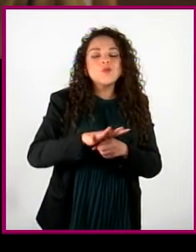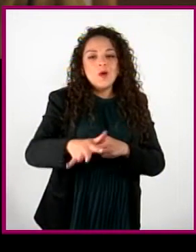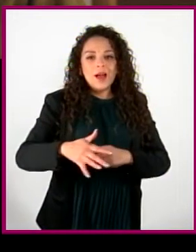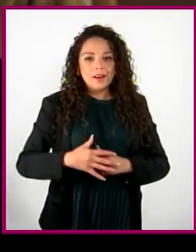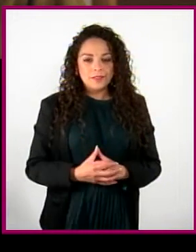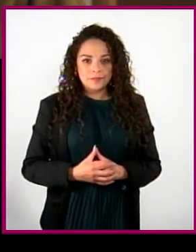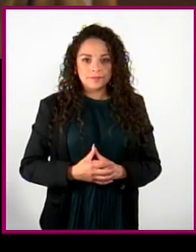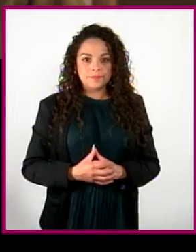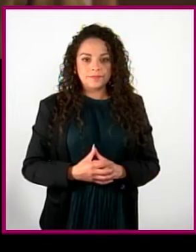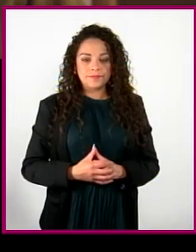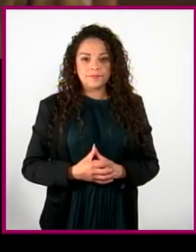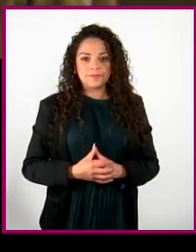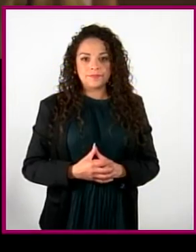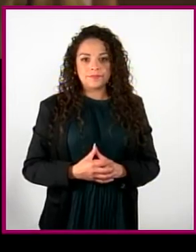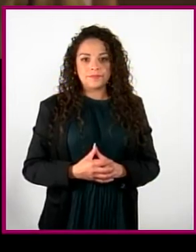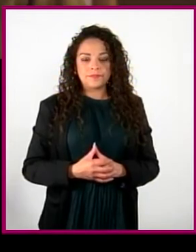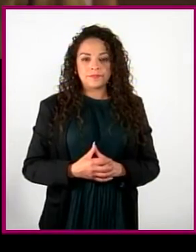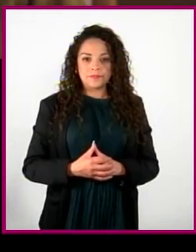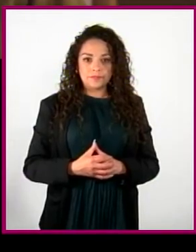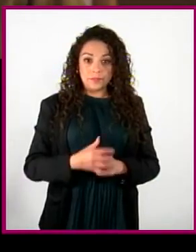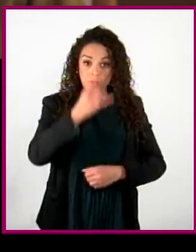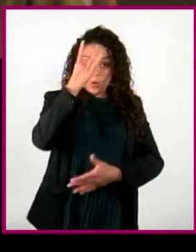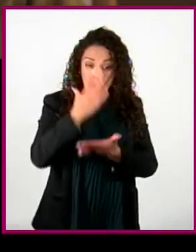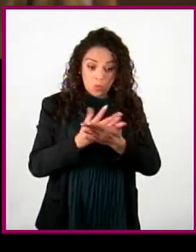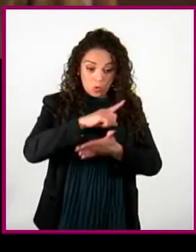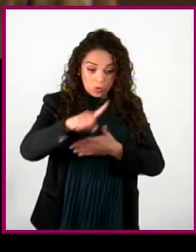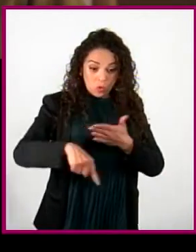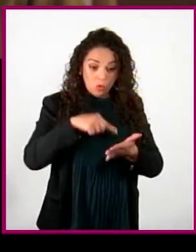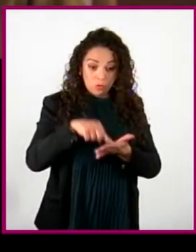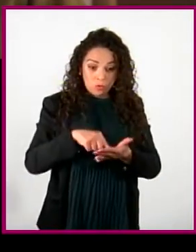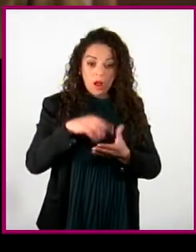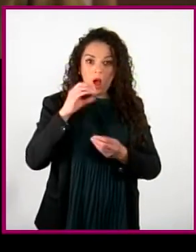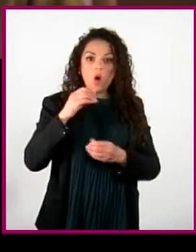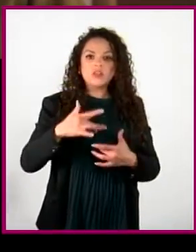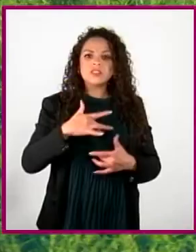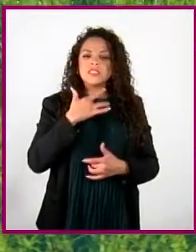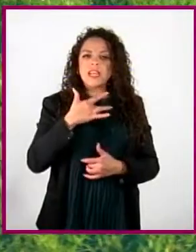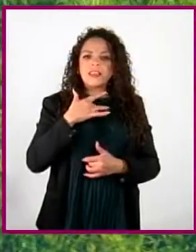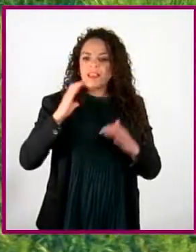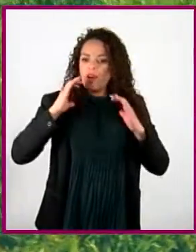¿Está focalizada en un solo lugar o la sientes en todo el cuerpo?